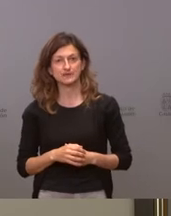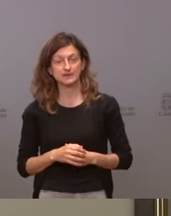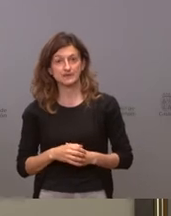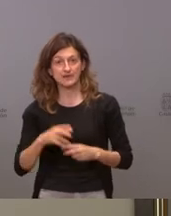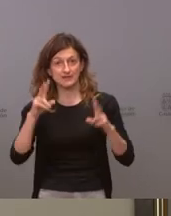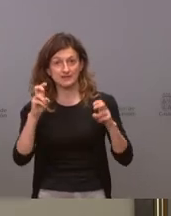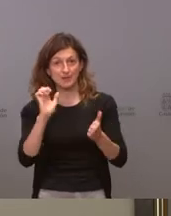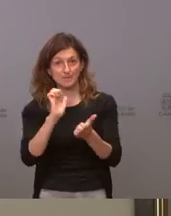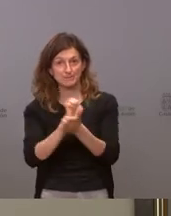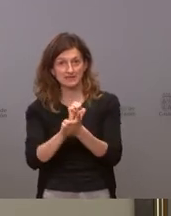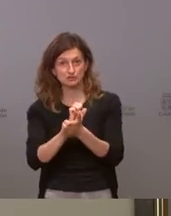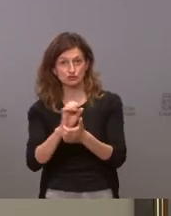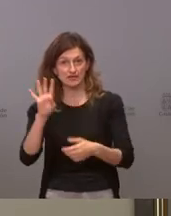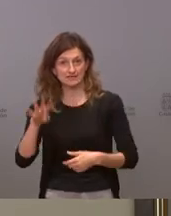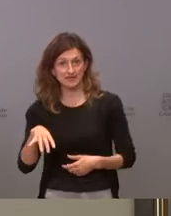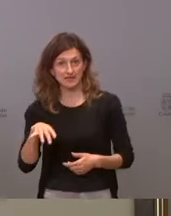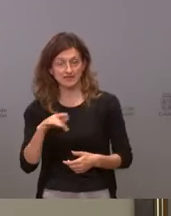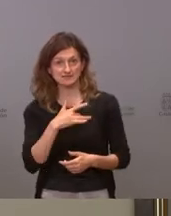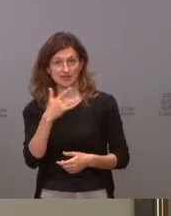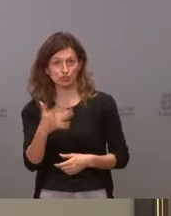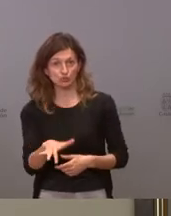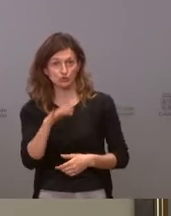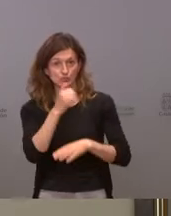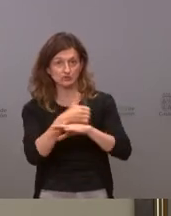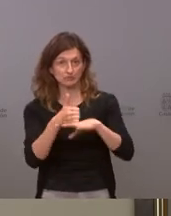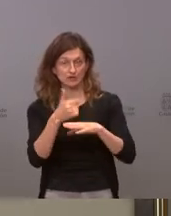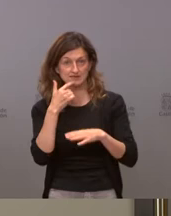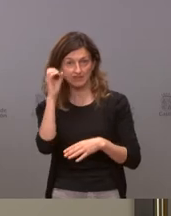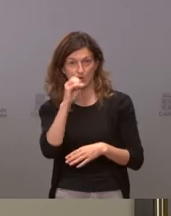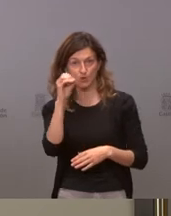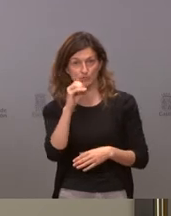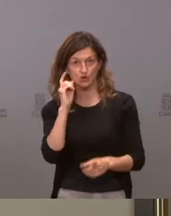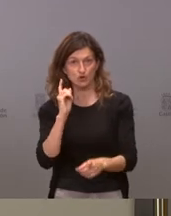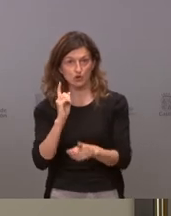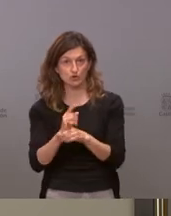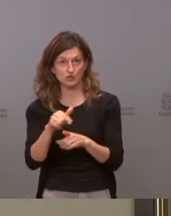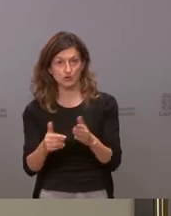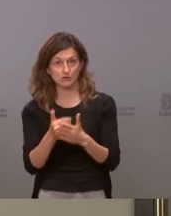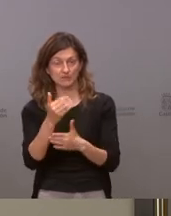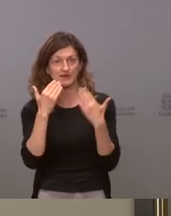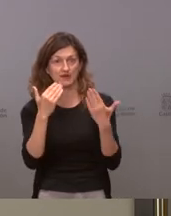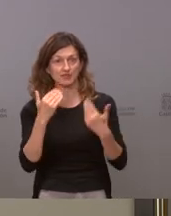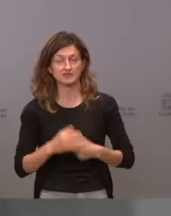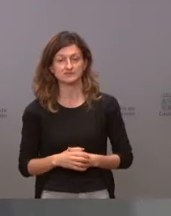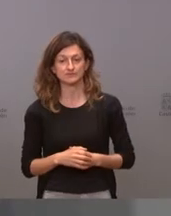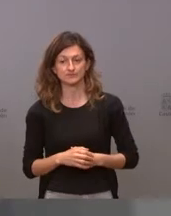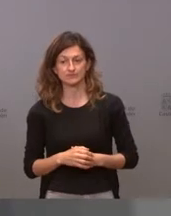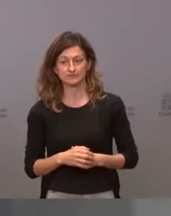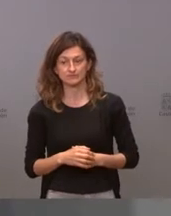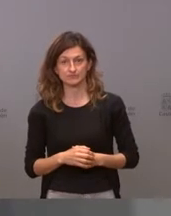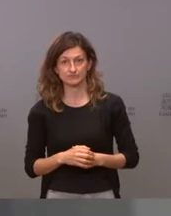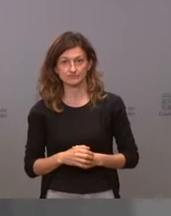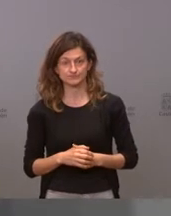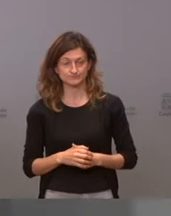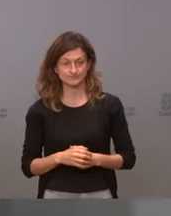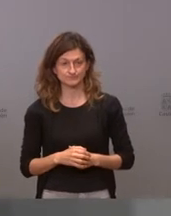los presos del proceso después de que los tribunales se hayan pronunciado en contra esta mañana muchas gracias bueno